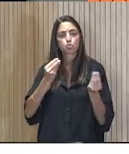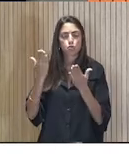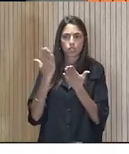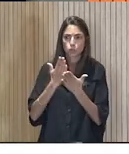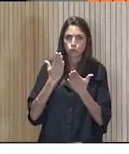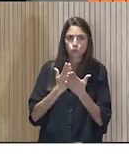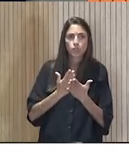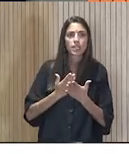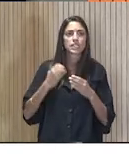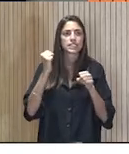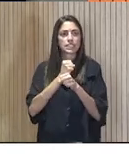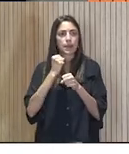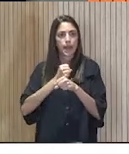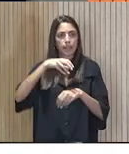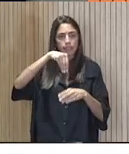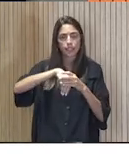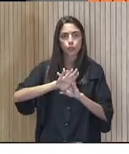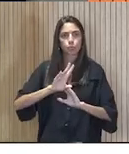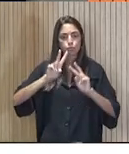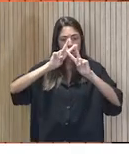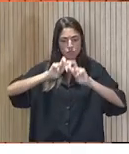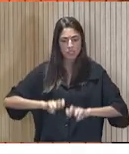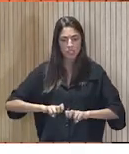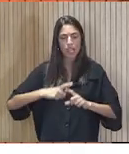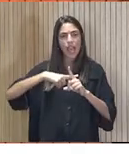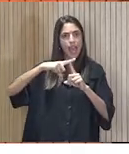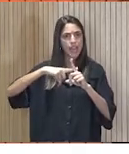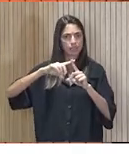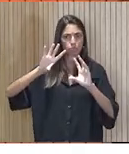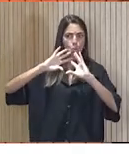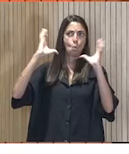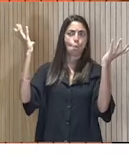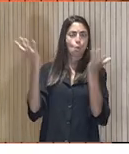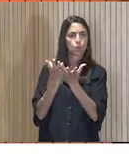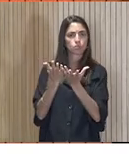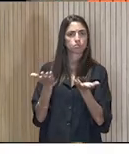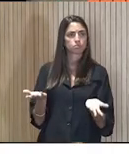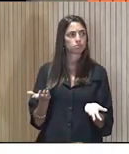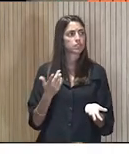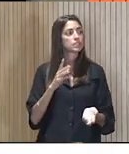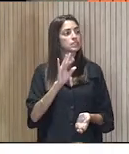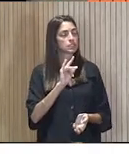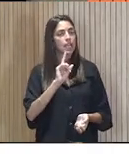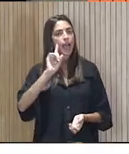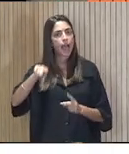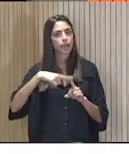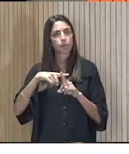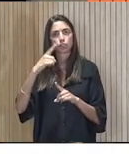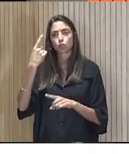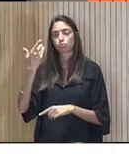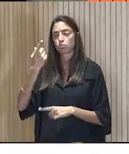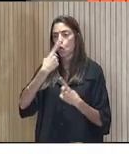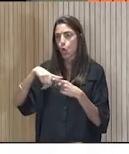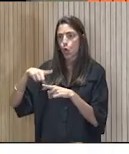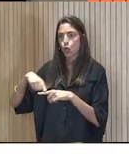que se dedica, que investiga, pero de nivel mundial. Es cierto. Y que además aciertan cosas muy relevantes. Es verdad, es verdad.